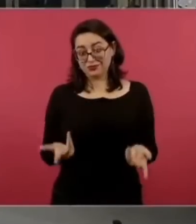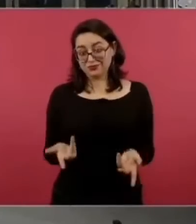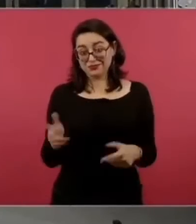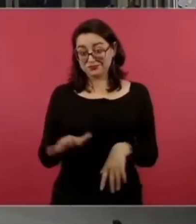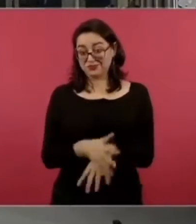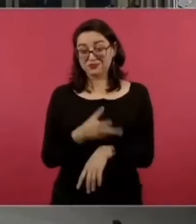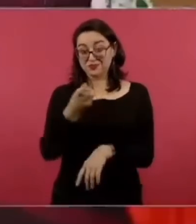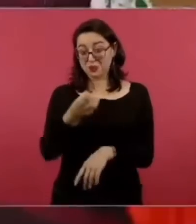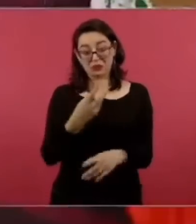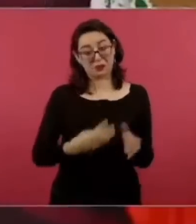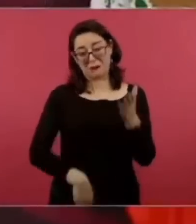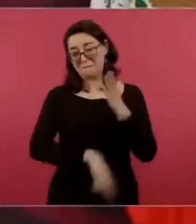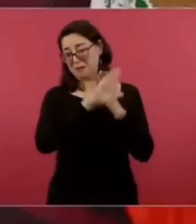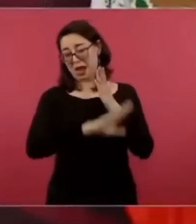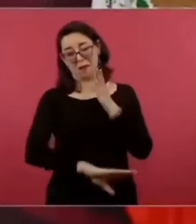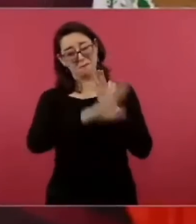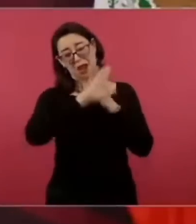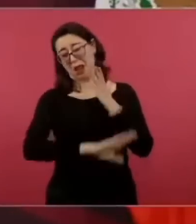no han podido